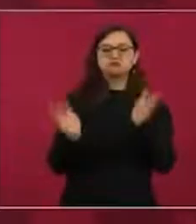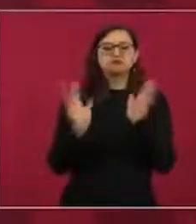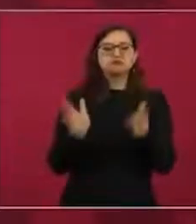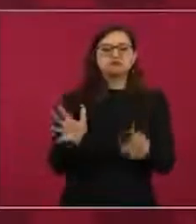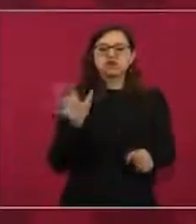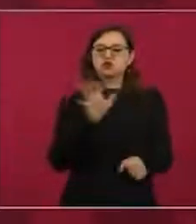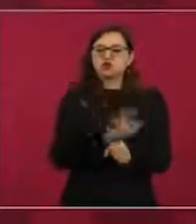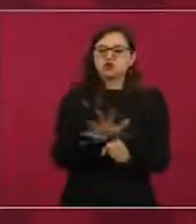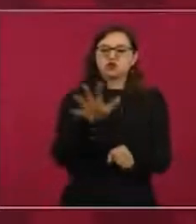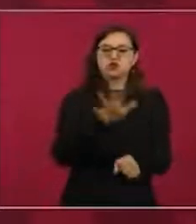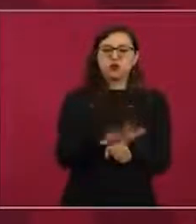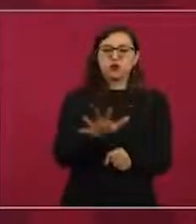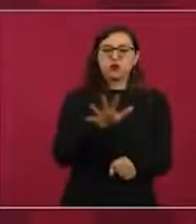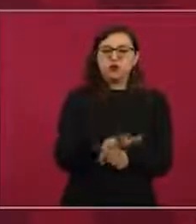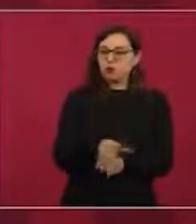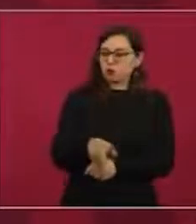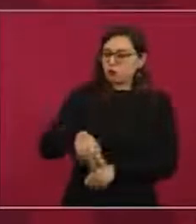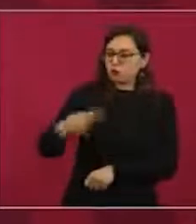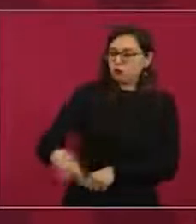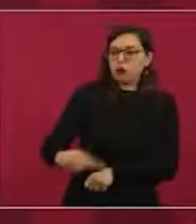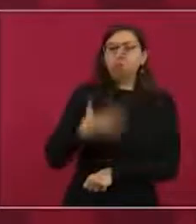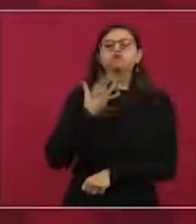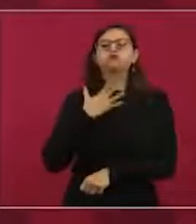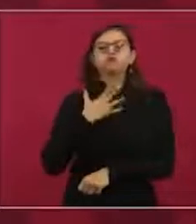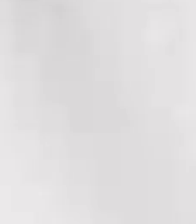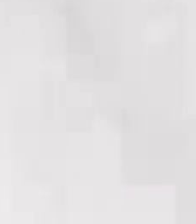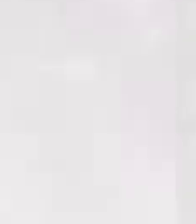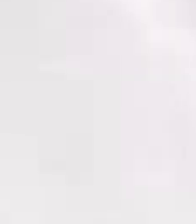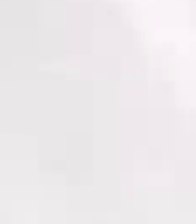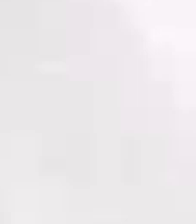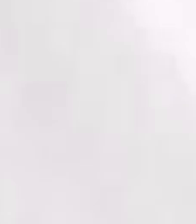toda la gasolina que consumimos.